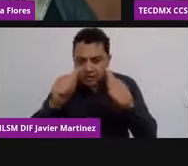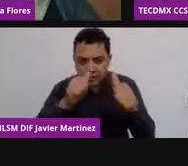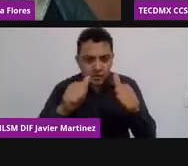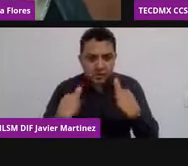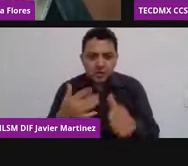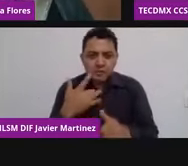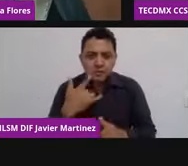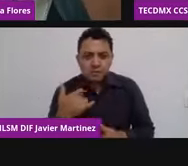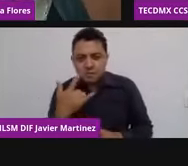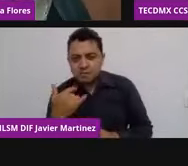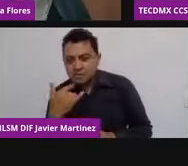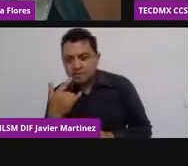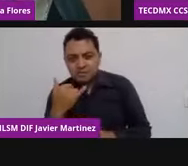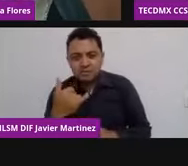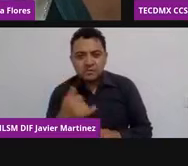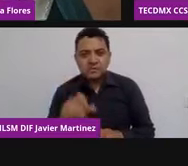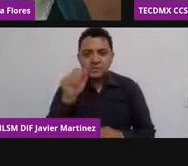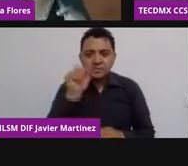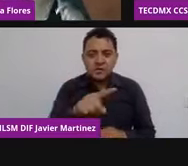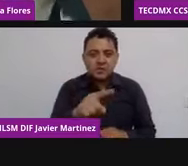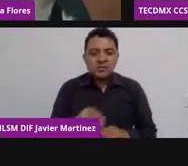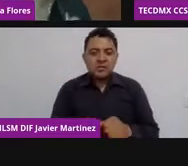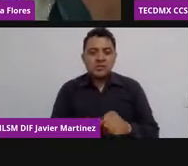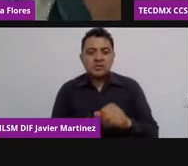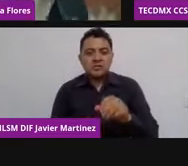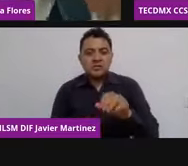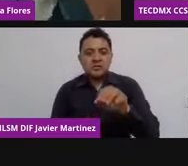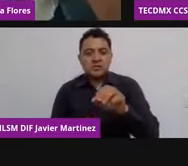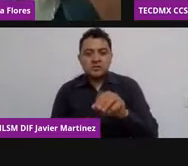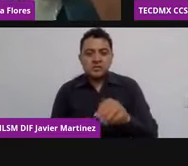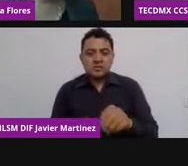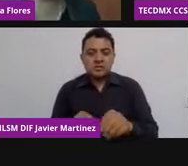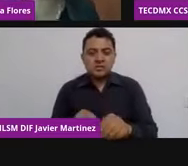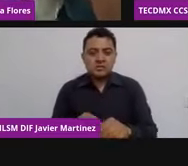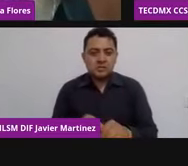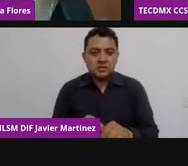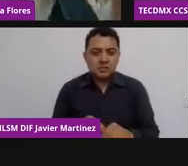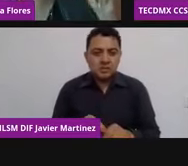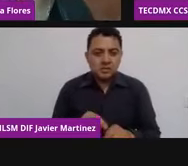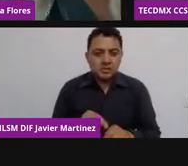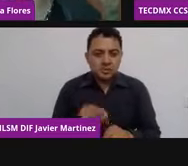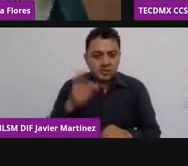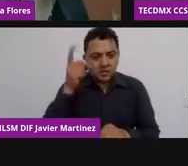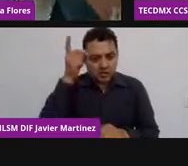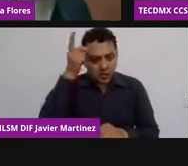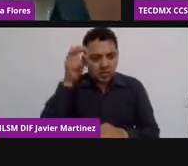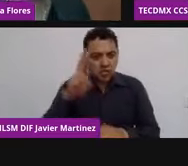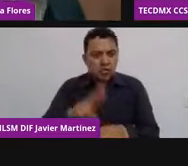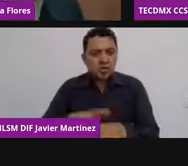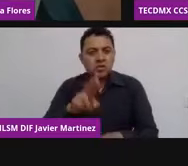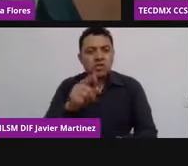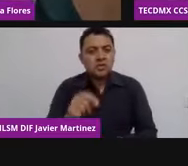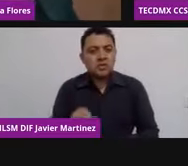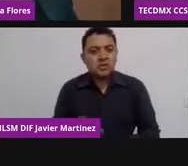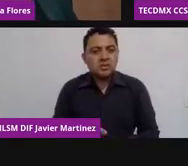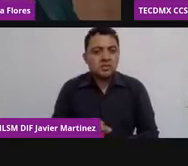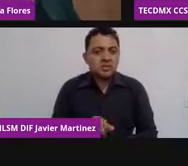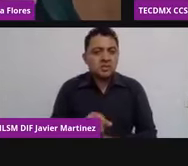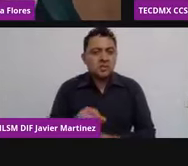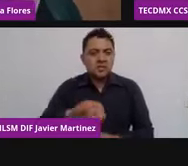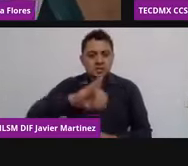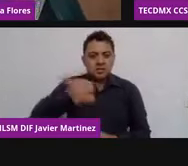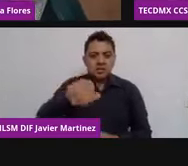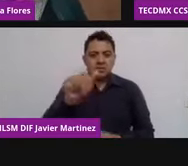acompañarnos con el doctor Javier López Casarín pero además que ya nos colamos para que nos venga a presentar su libro